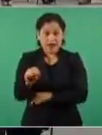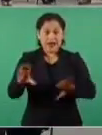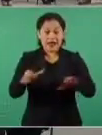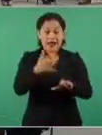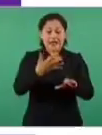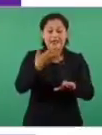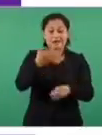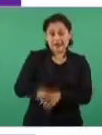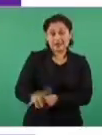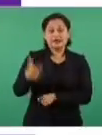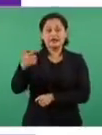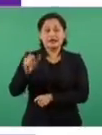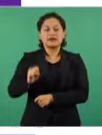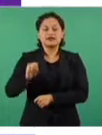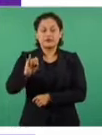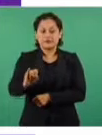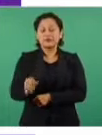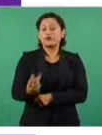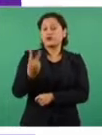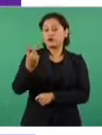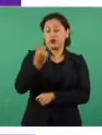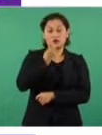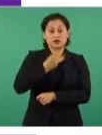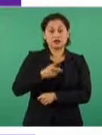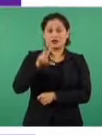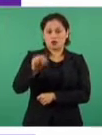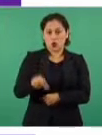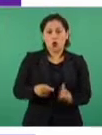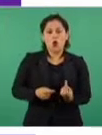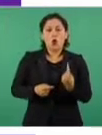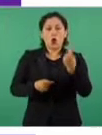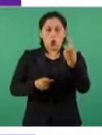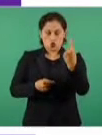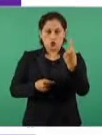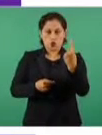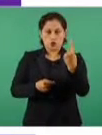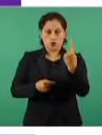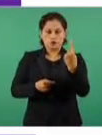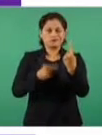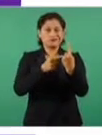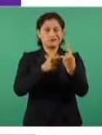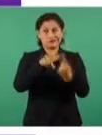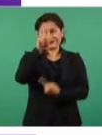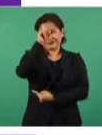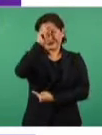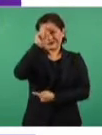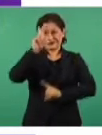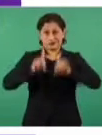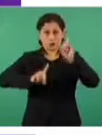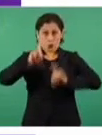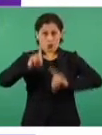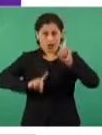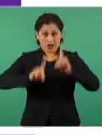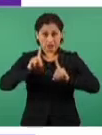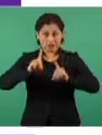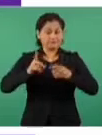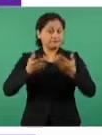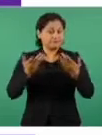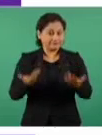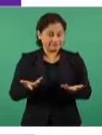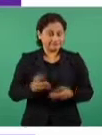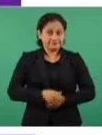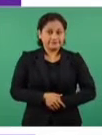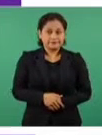Dos de cada diez nos dijeron que no, y uno de cada diez no sabía si quería regresar o no, estaba